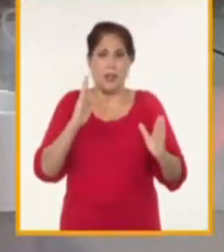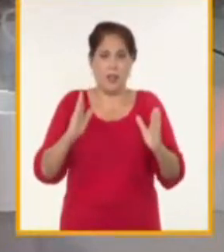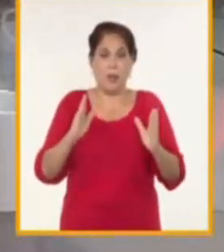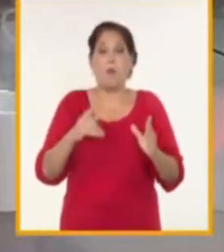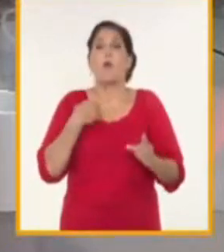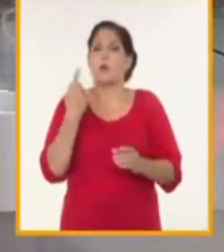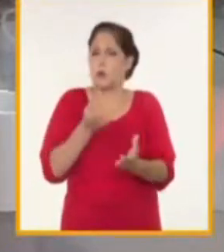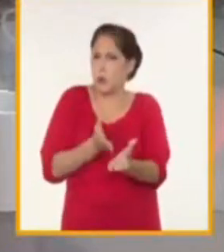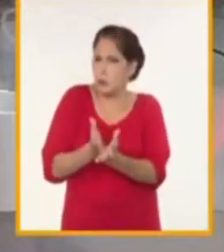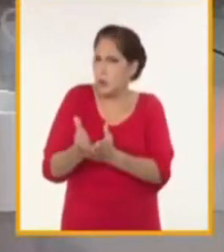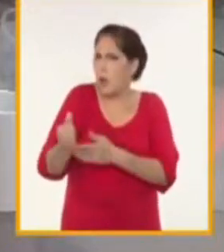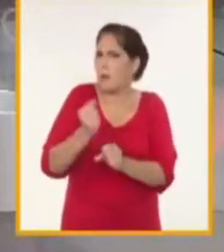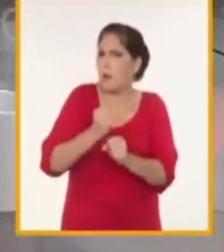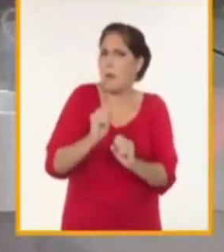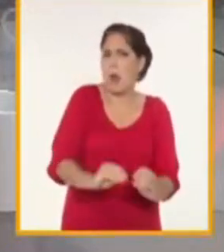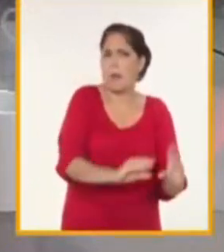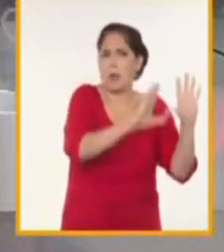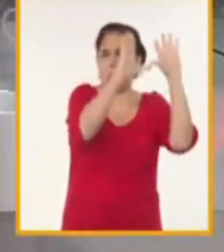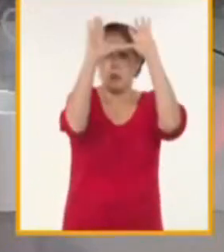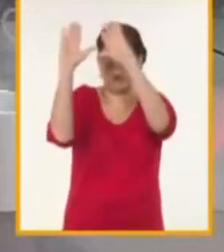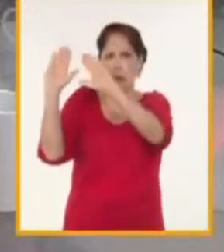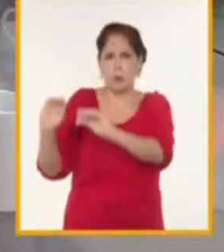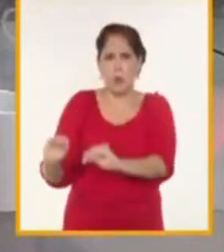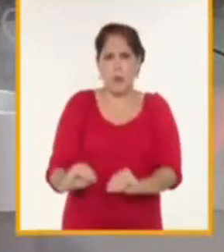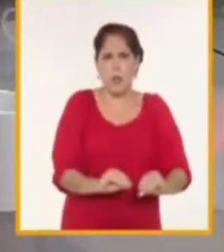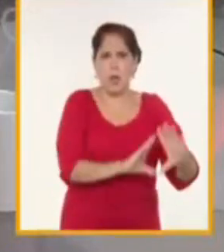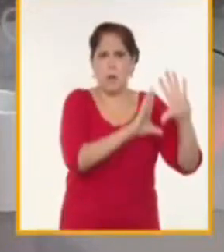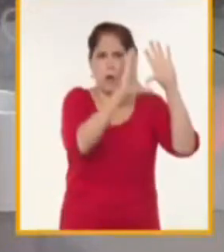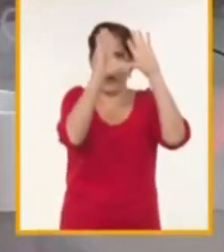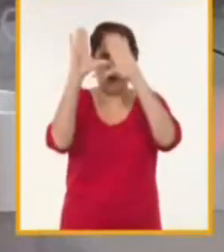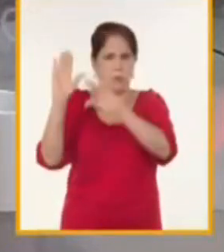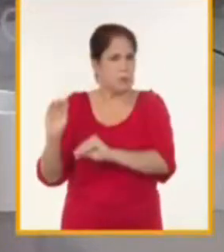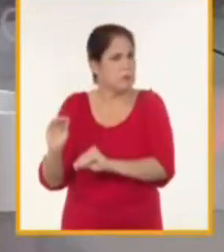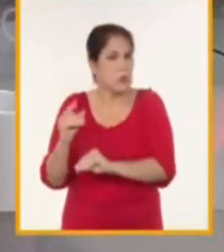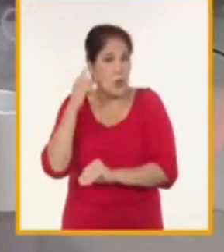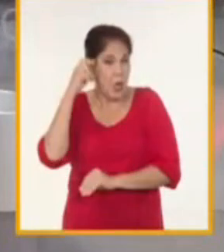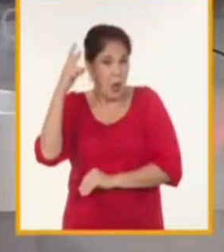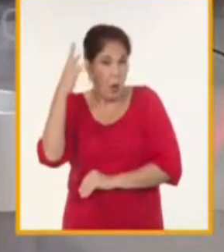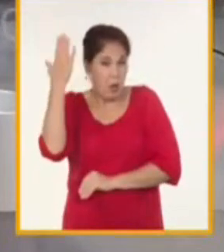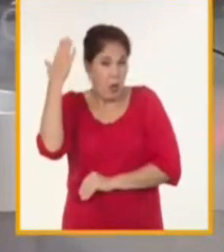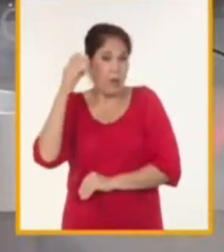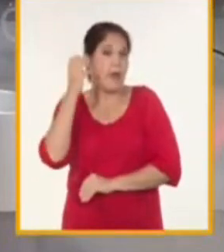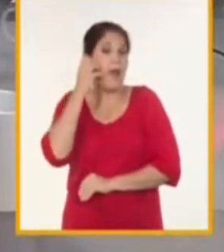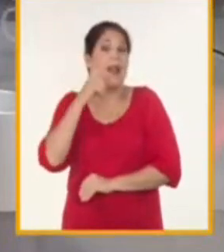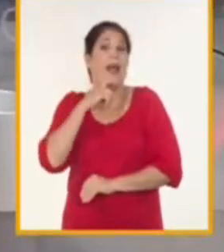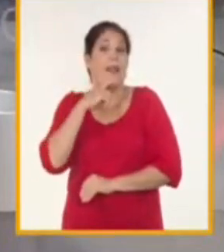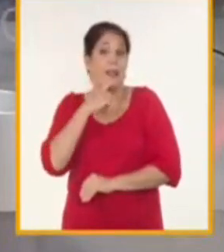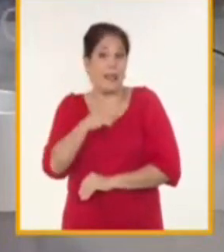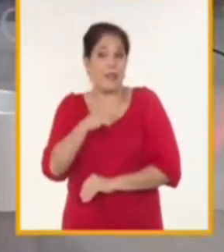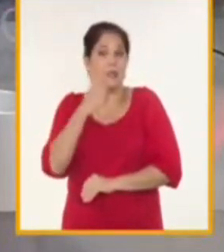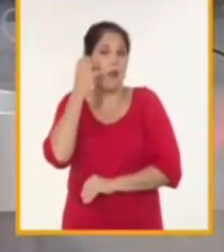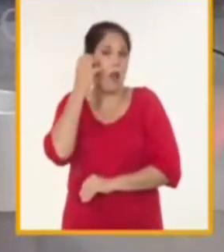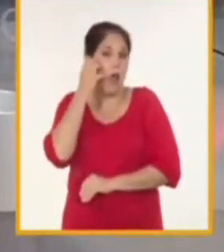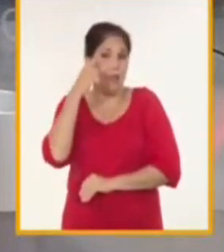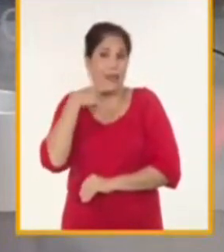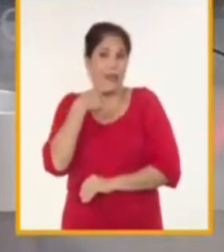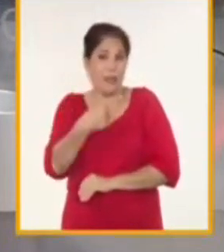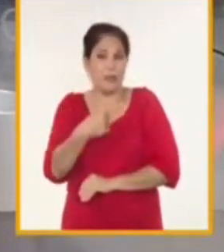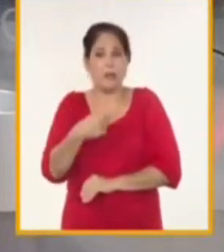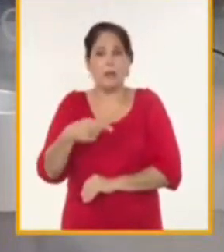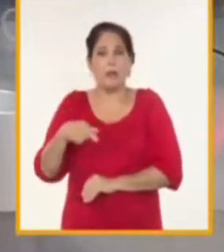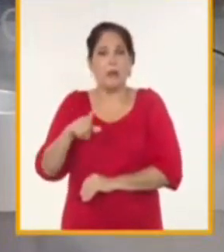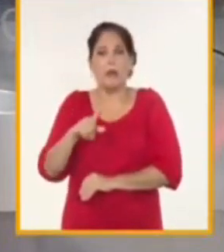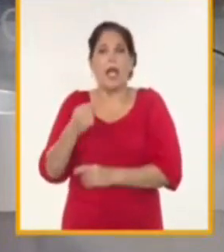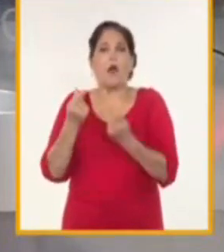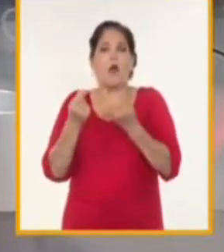ha dejado de operar las 24 horas la terminal incluso en momentos decisivos para el país porque cuando no ha sido el aporte a la economía en